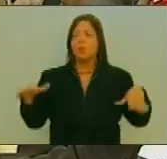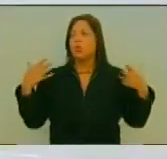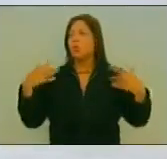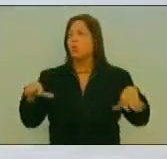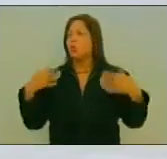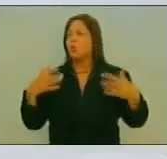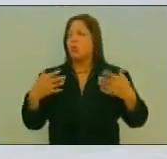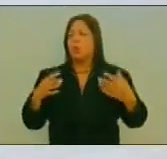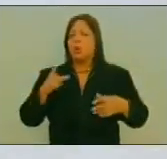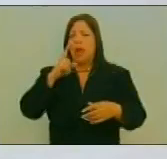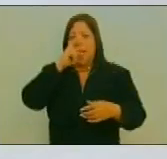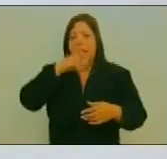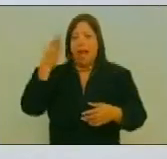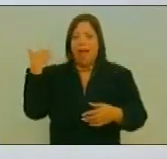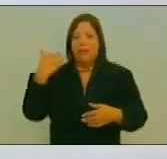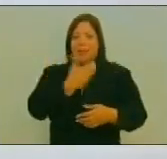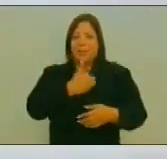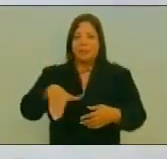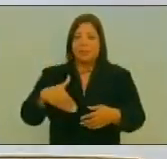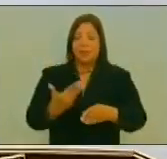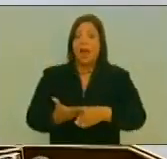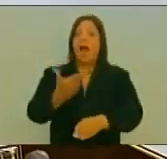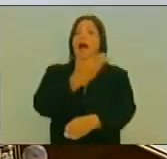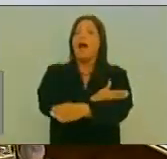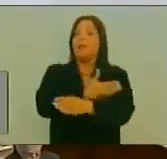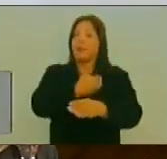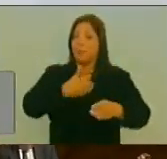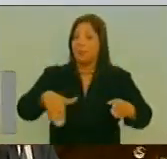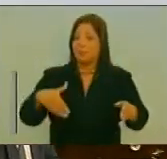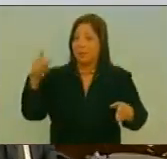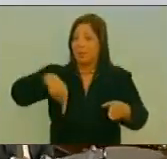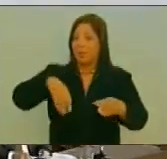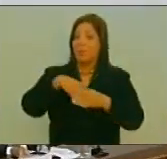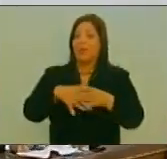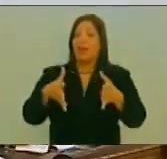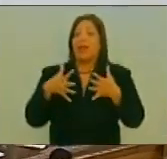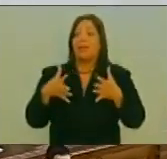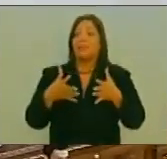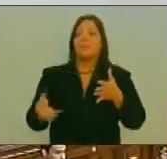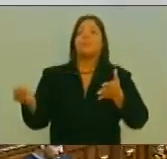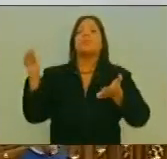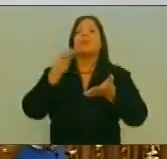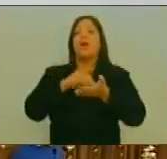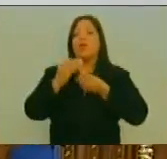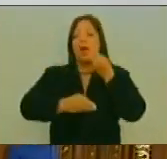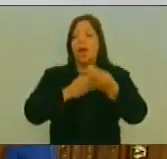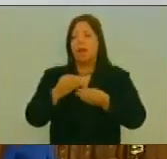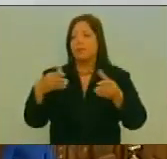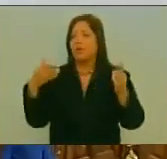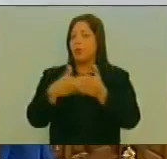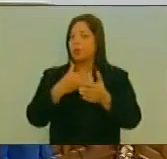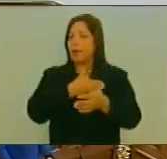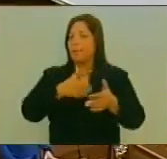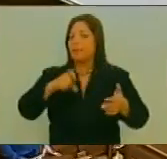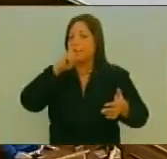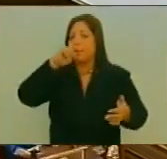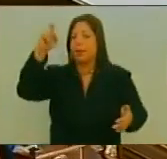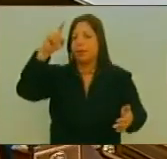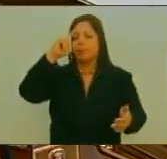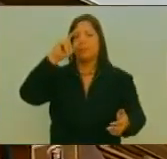todo El ejercicio De la presidencia E incluso Antes De ello Y lo que Han aplicado En contra Del presidente